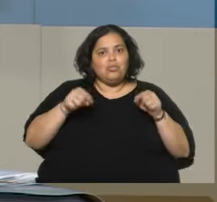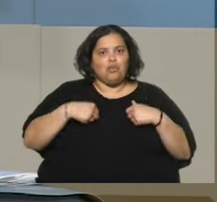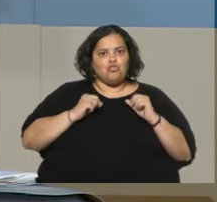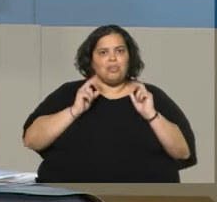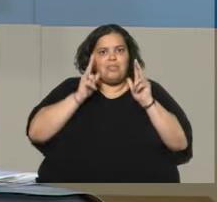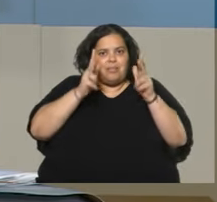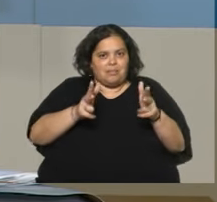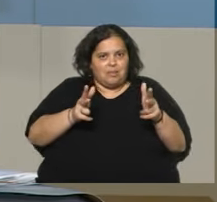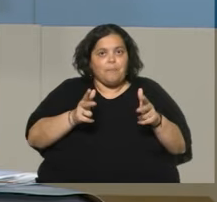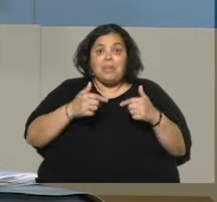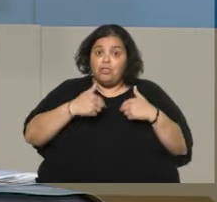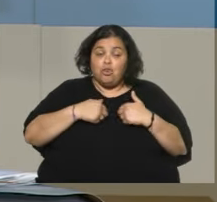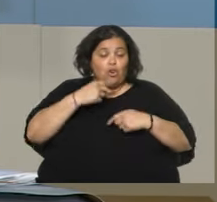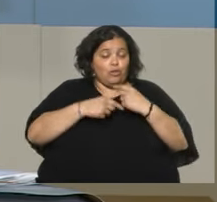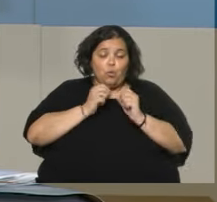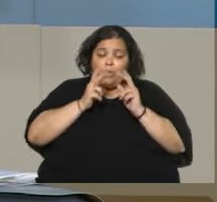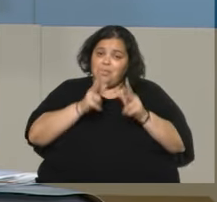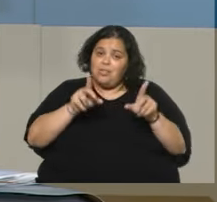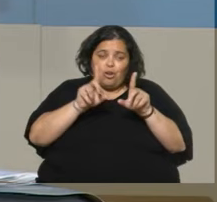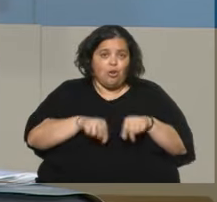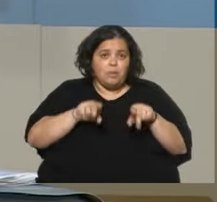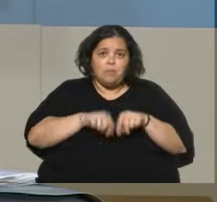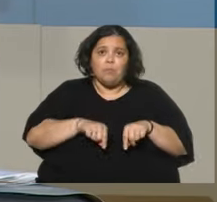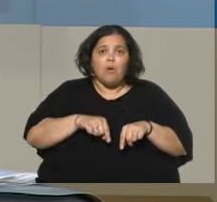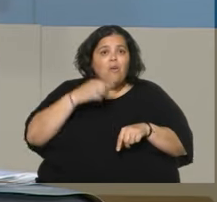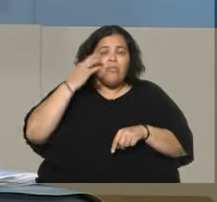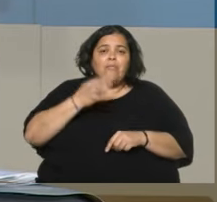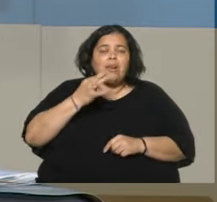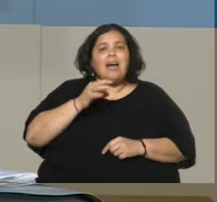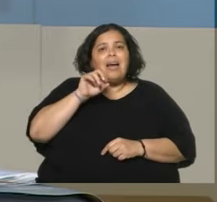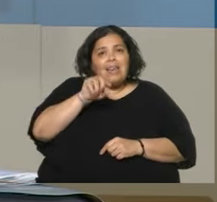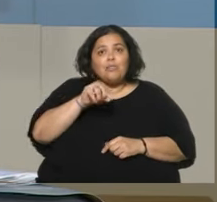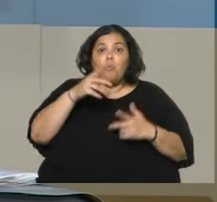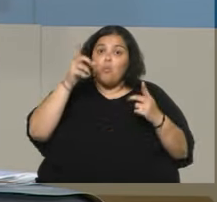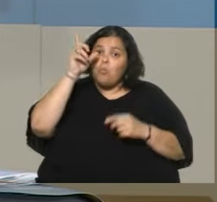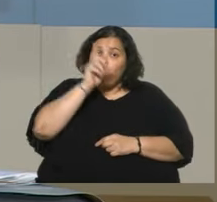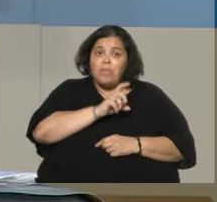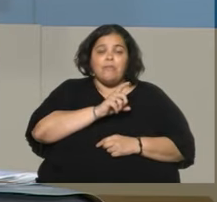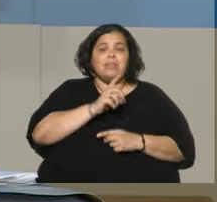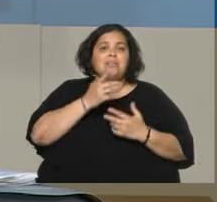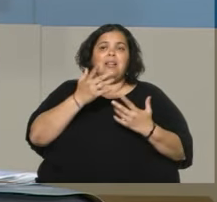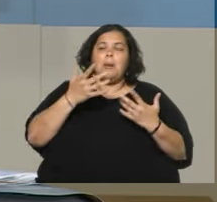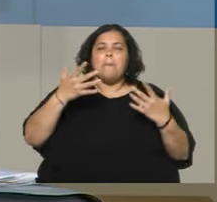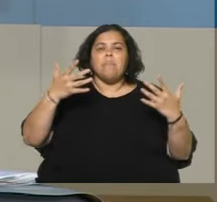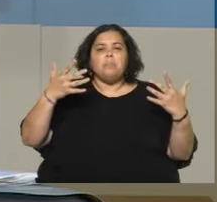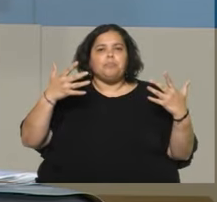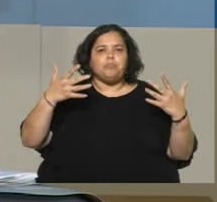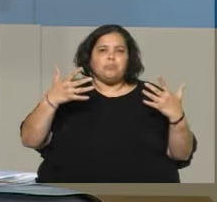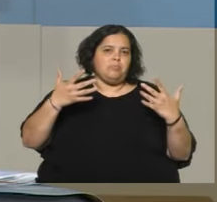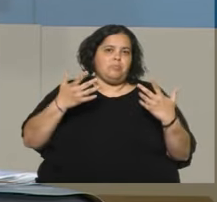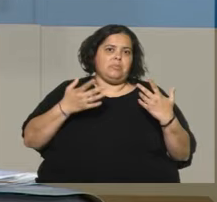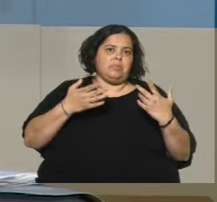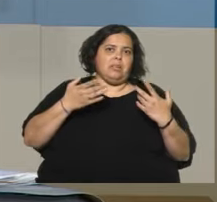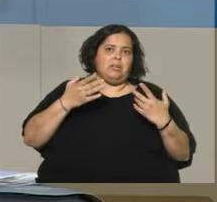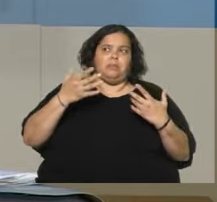y sigo diciendo que de verdad es algo duro que conmueve ese acto que